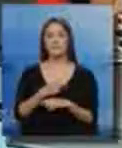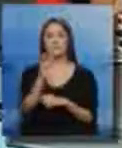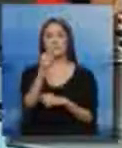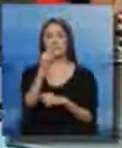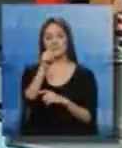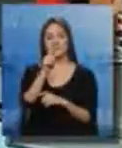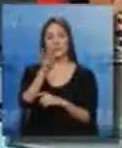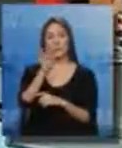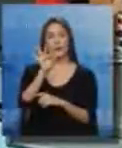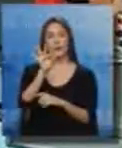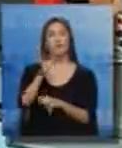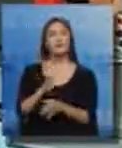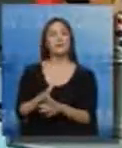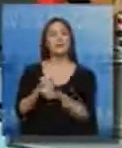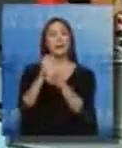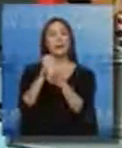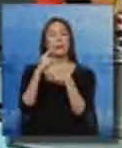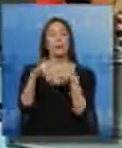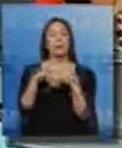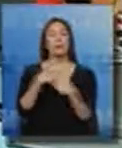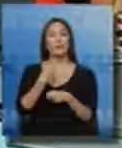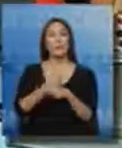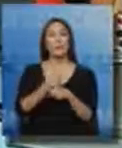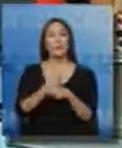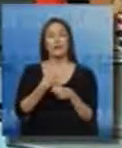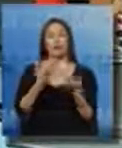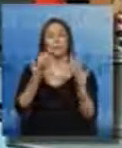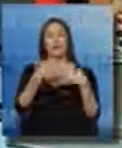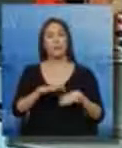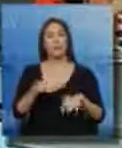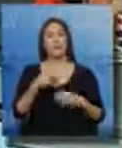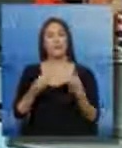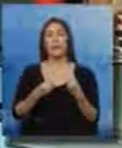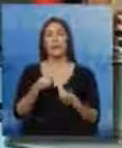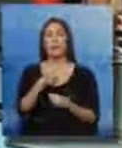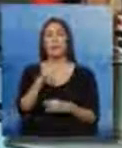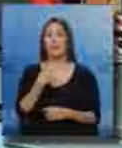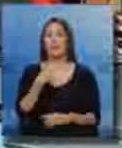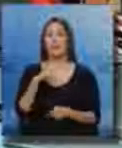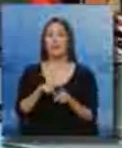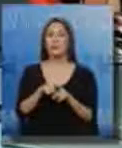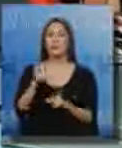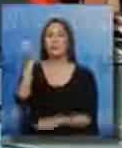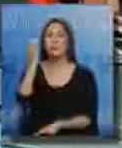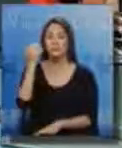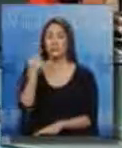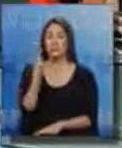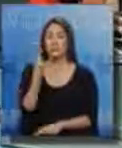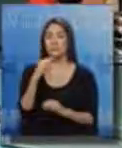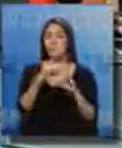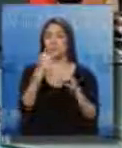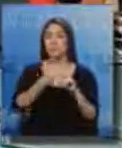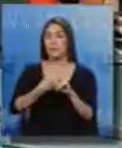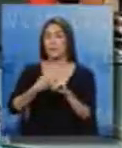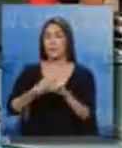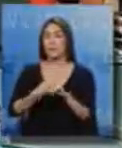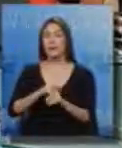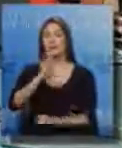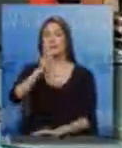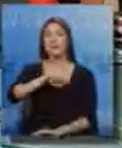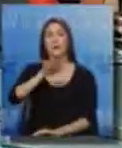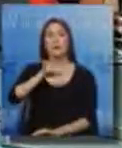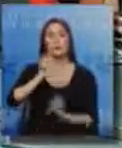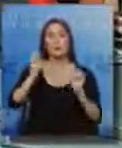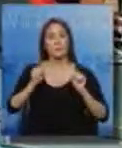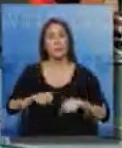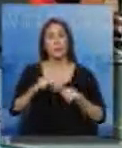El seguro de desempleo, una de las propuestas de la reforma laboral, establece una remuneración mensual durante cinco meses